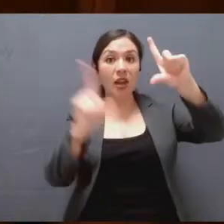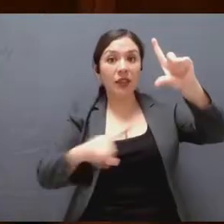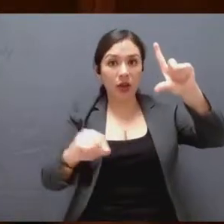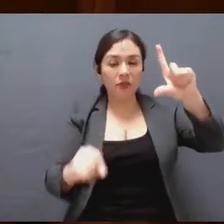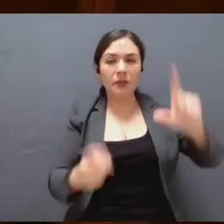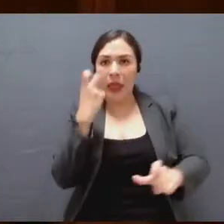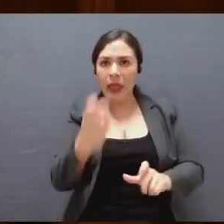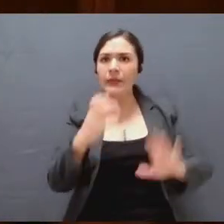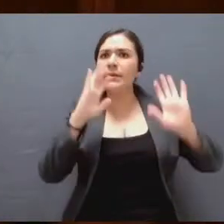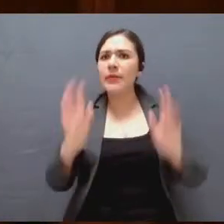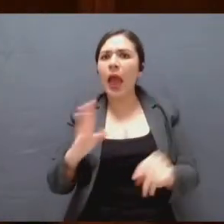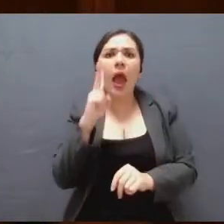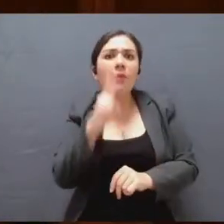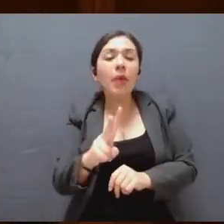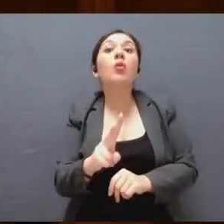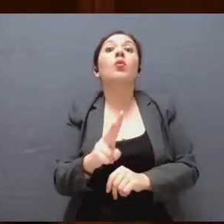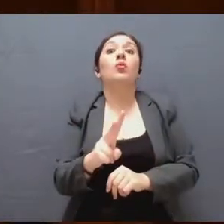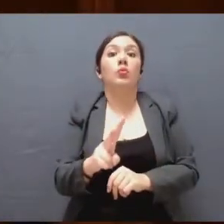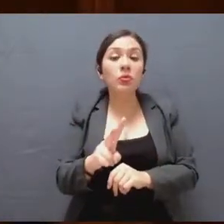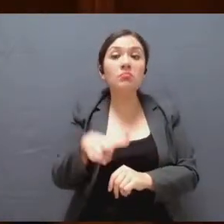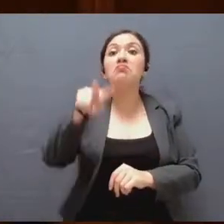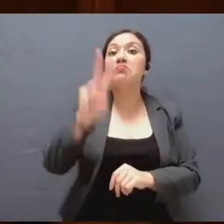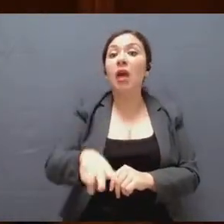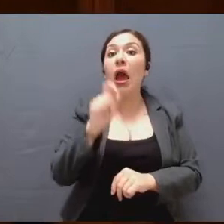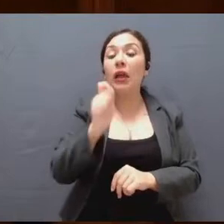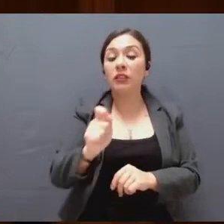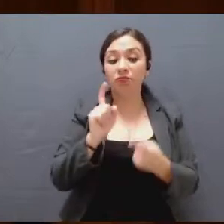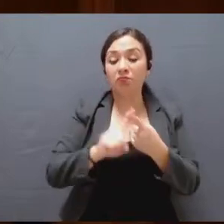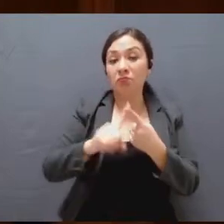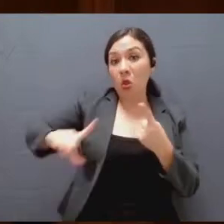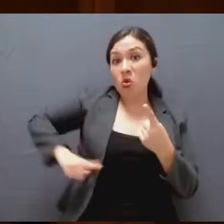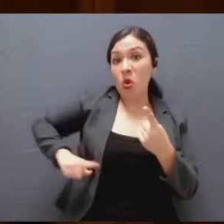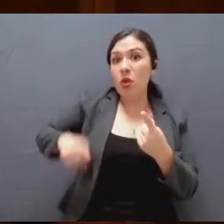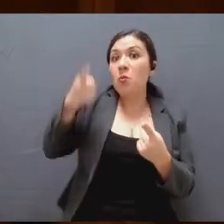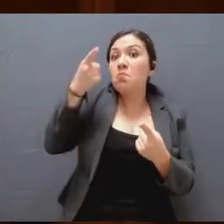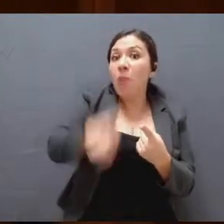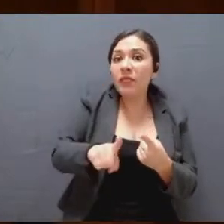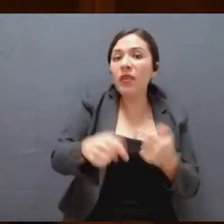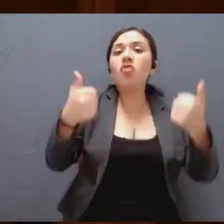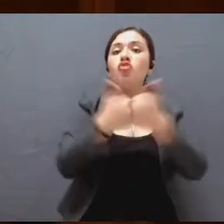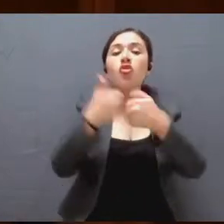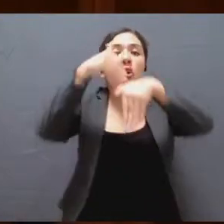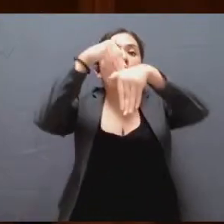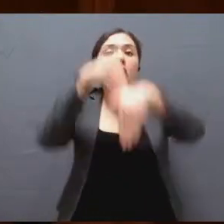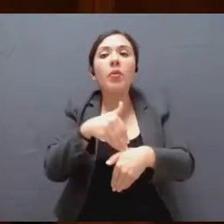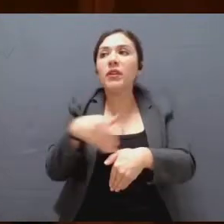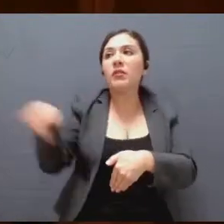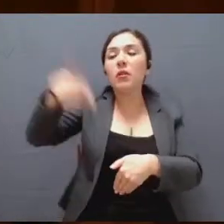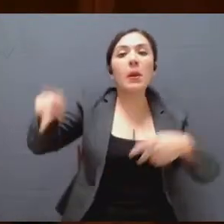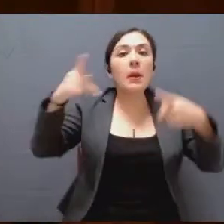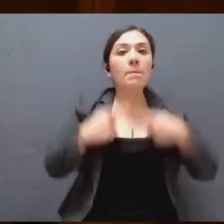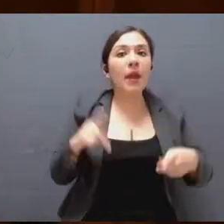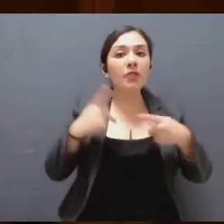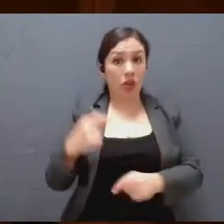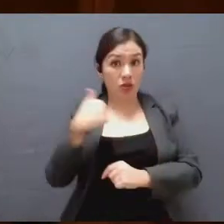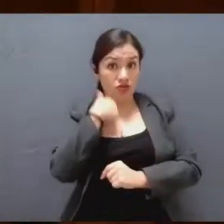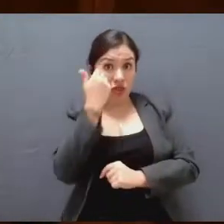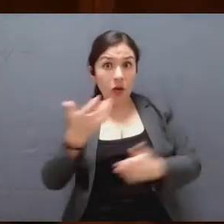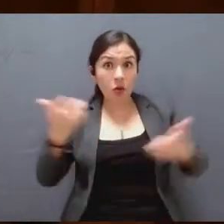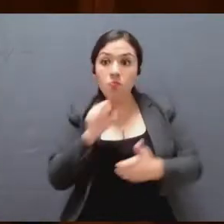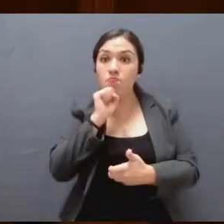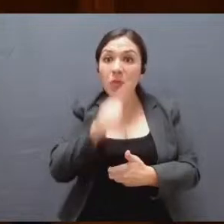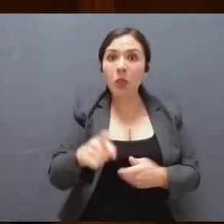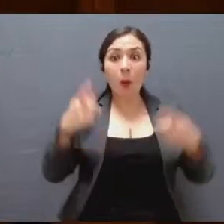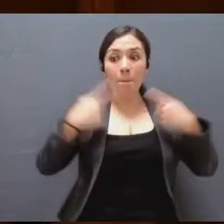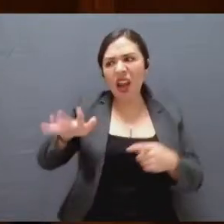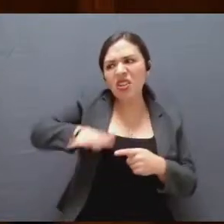reivindicado el principio de que el gobierno mande obedeciendo y queremos una sociedad que mandando se obedezca